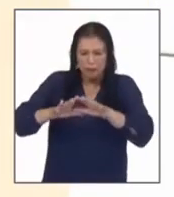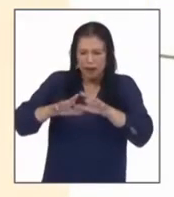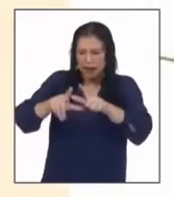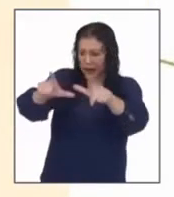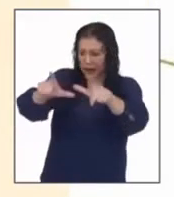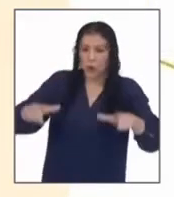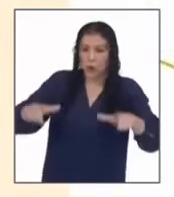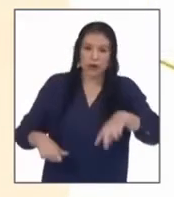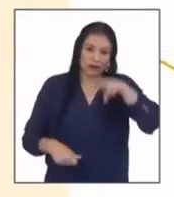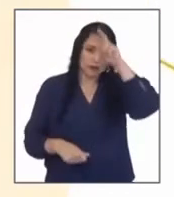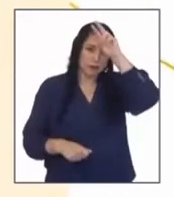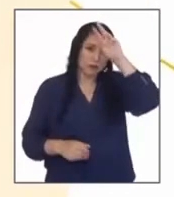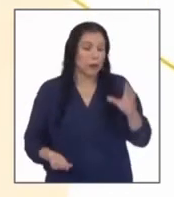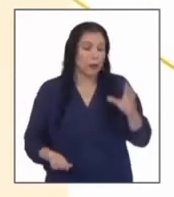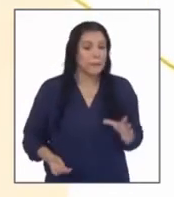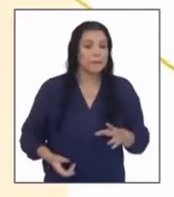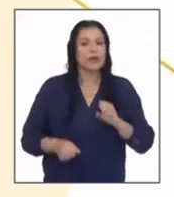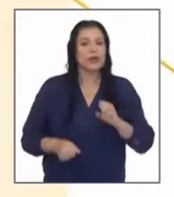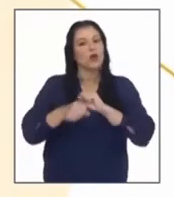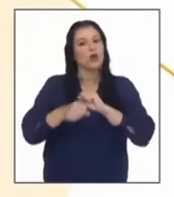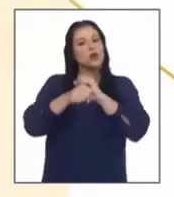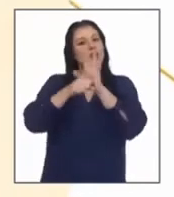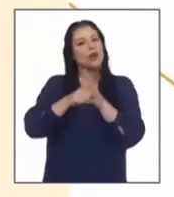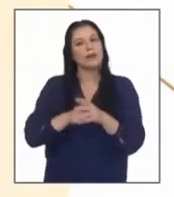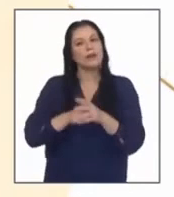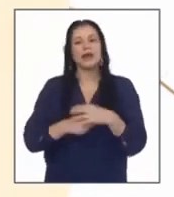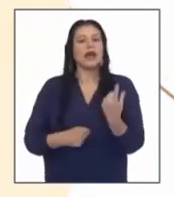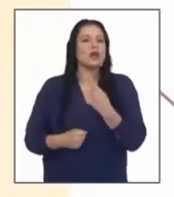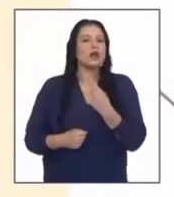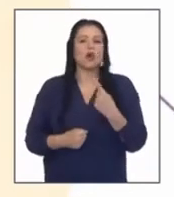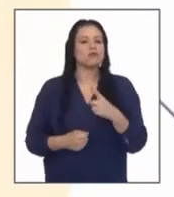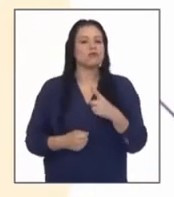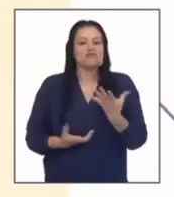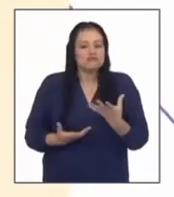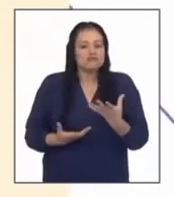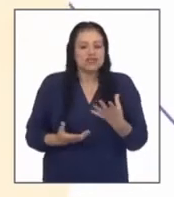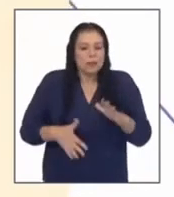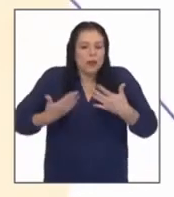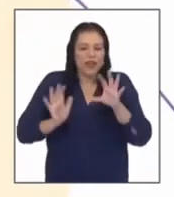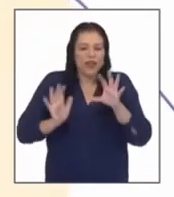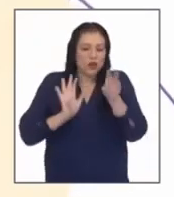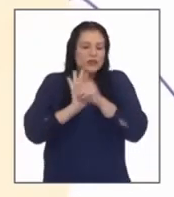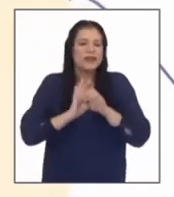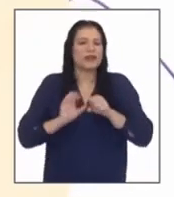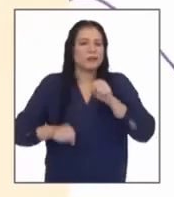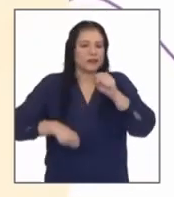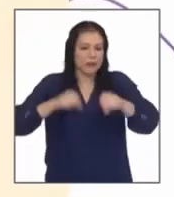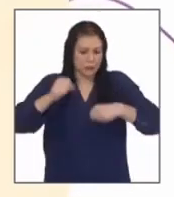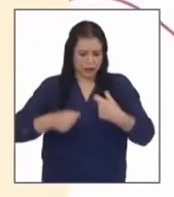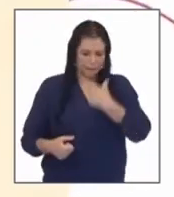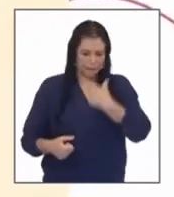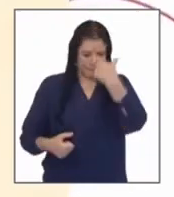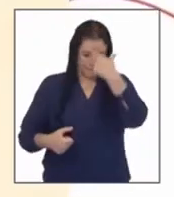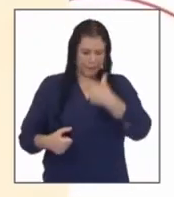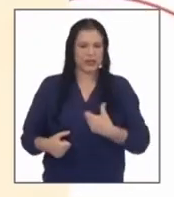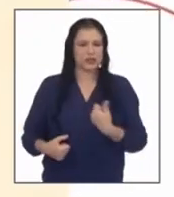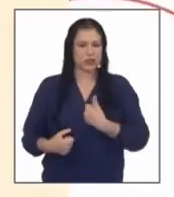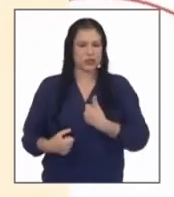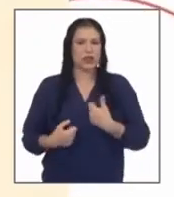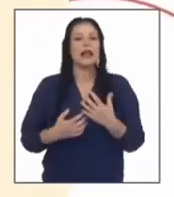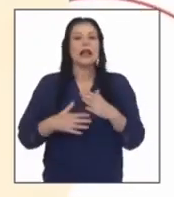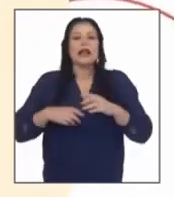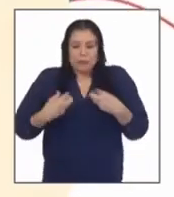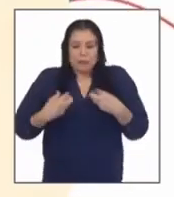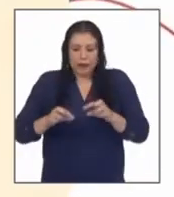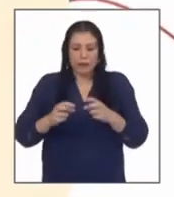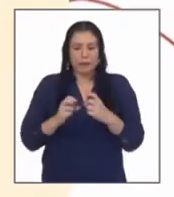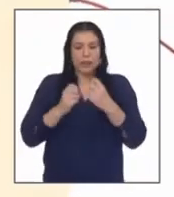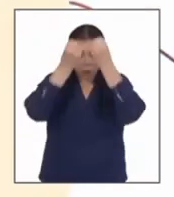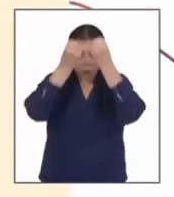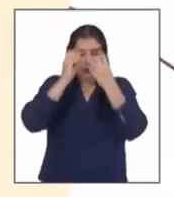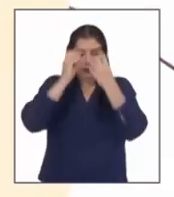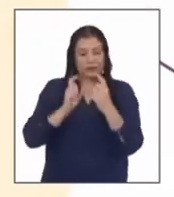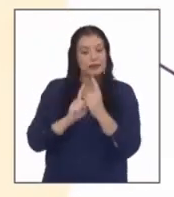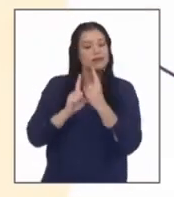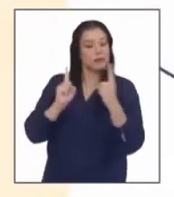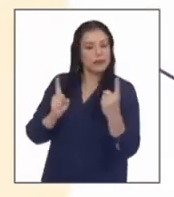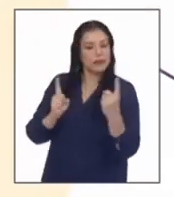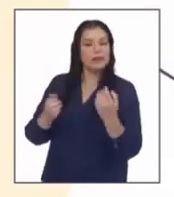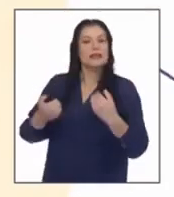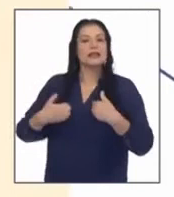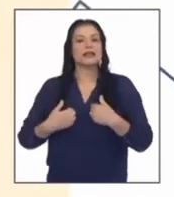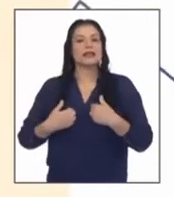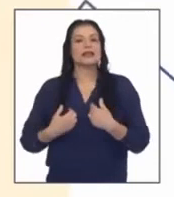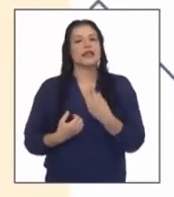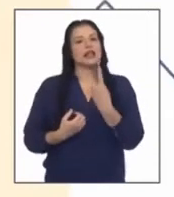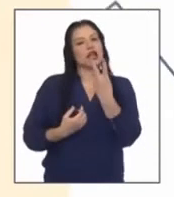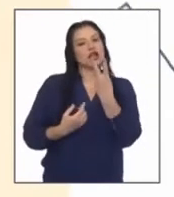el coronavirus no viaja en bicicleta es un medio de transporte personal que permite cumplir el distanciamiento social y que sólo tiene